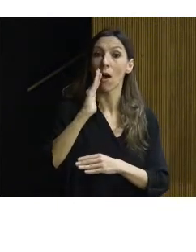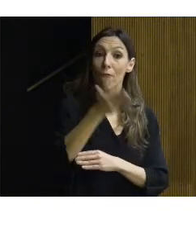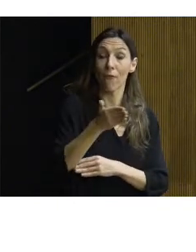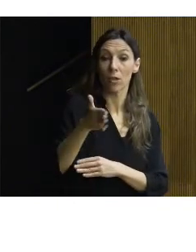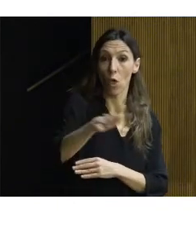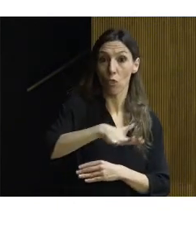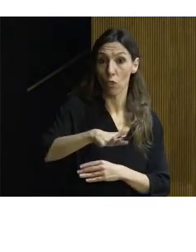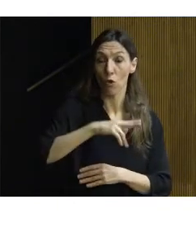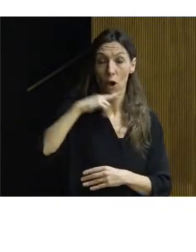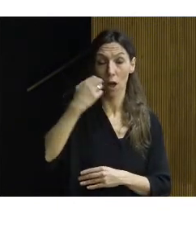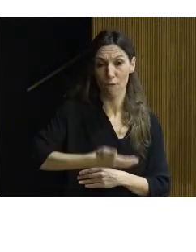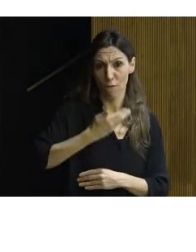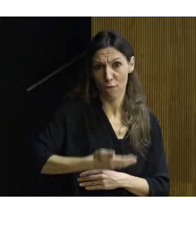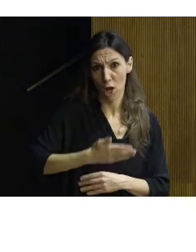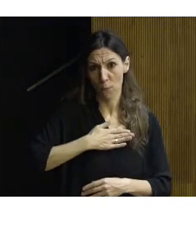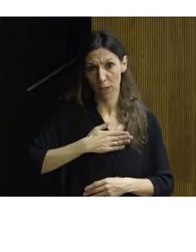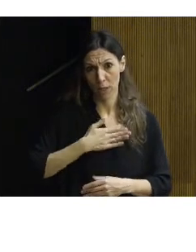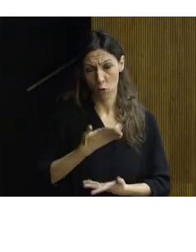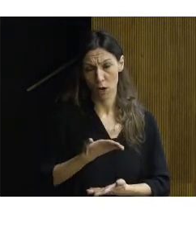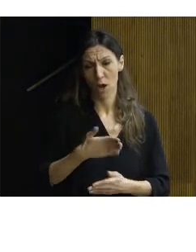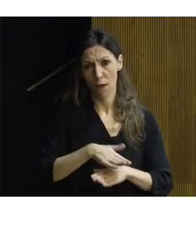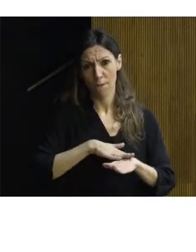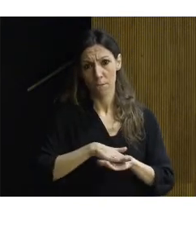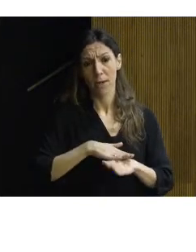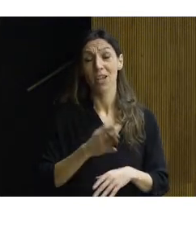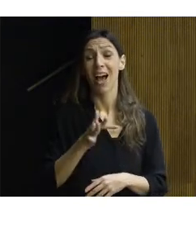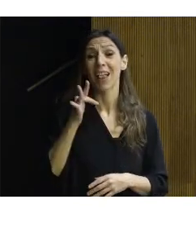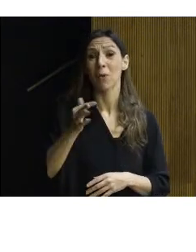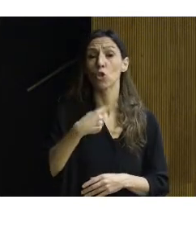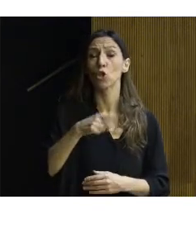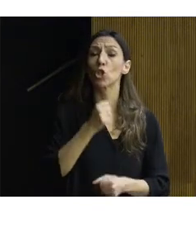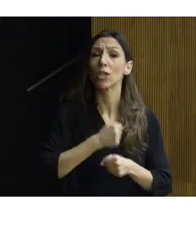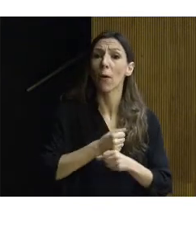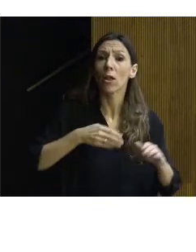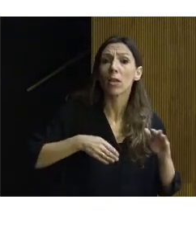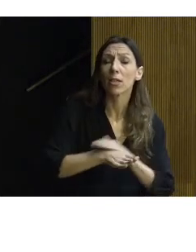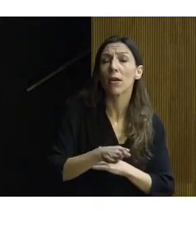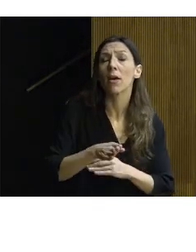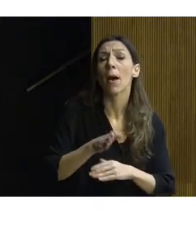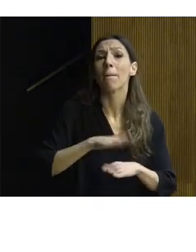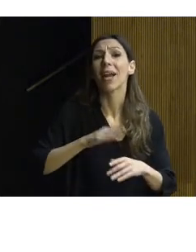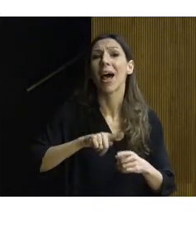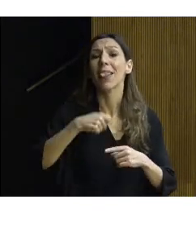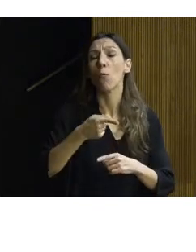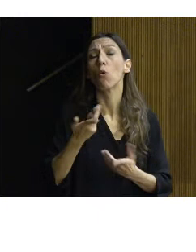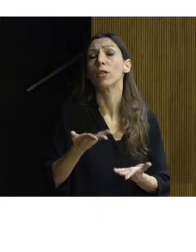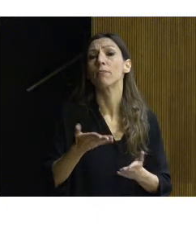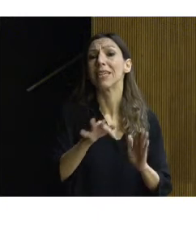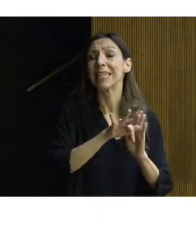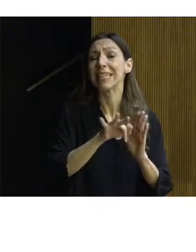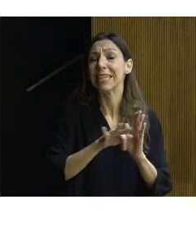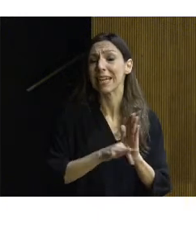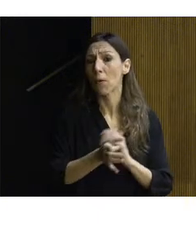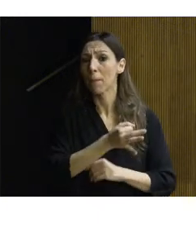patrimoniales esenciales, pero, además, cuando trabajamos en accesibilidad para poder proyectar las mejores itinerarios que permitan remarcar y mejorar